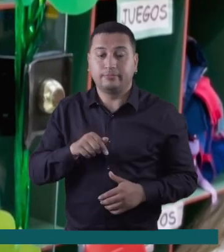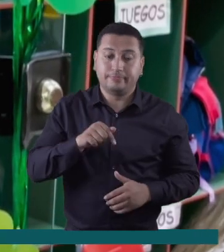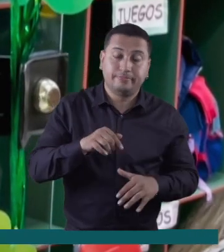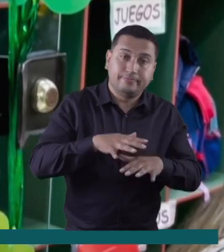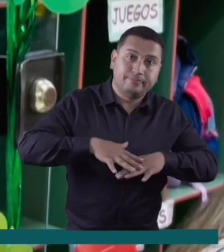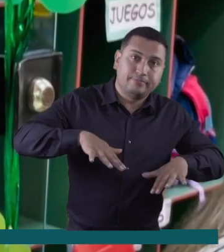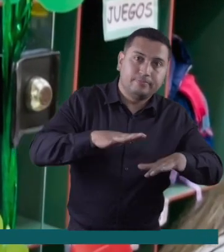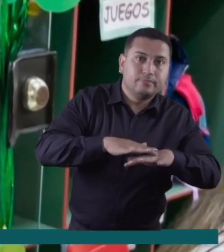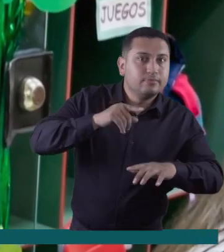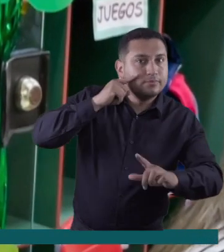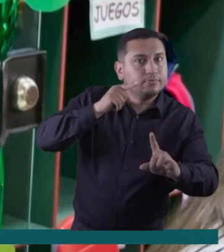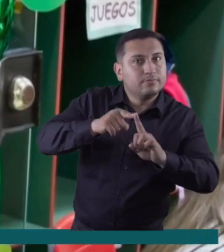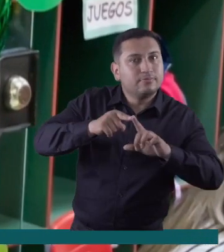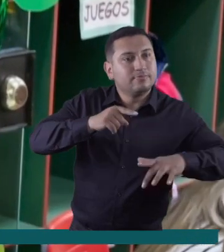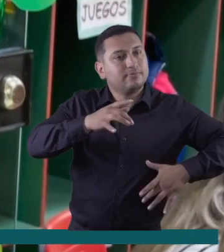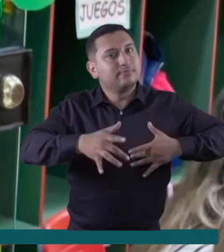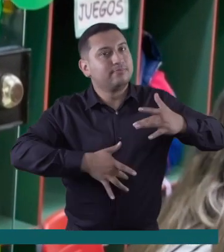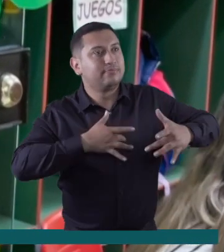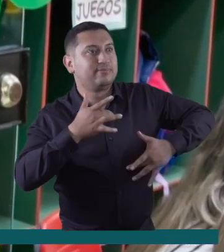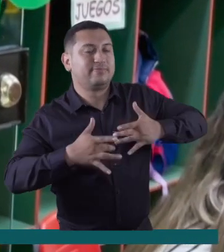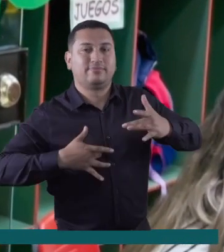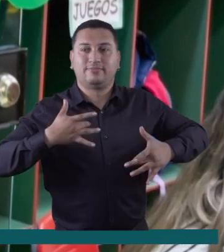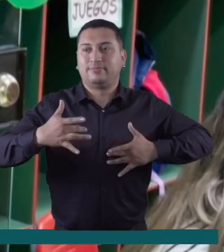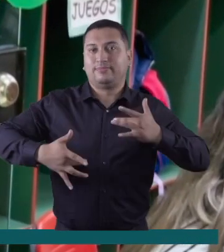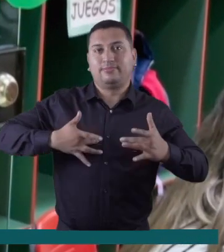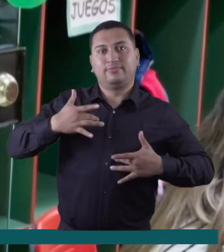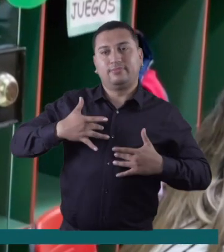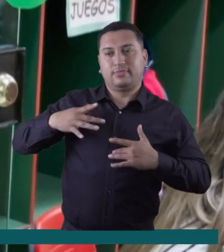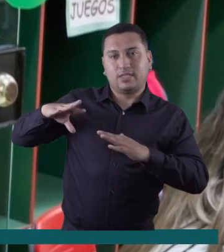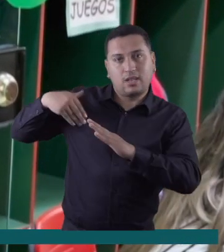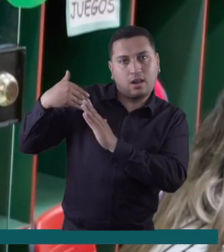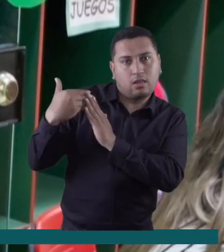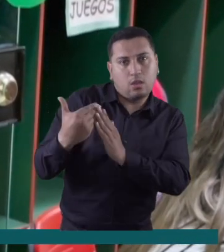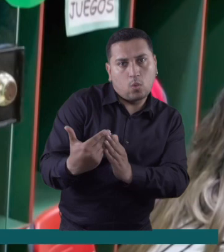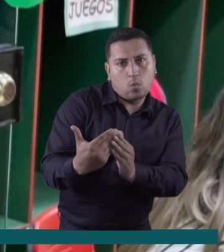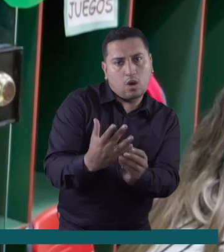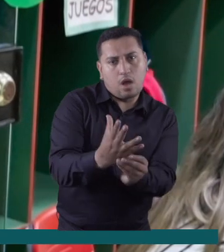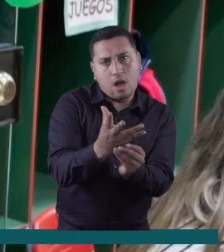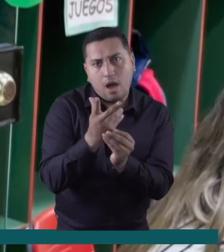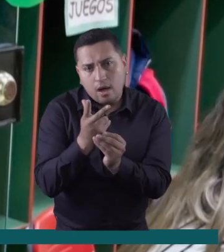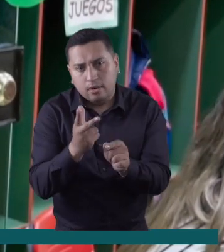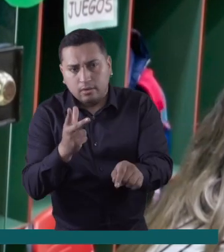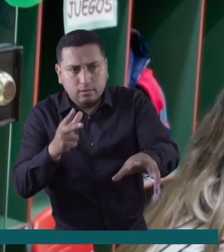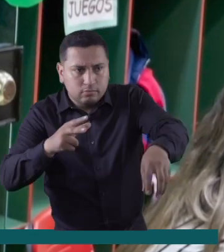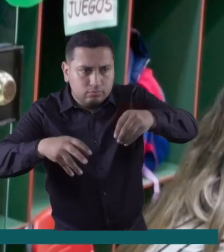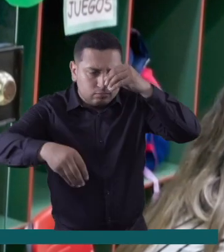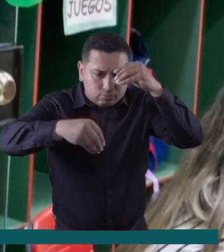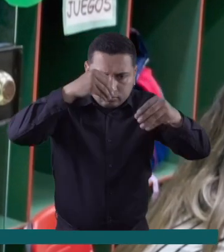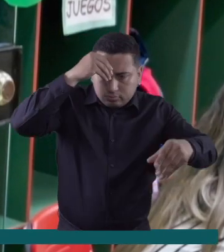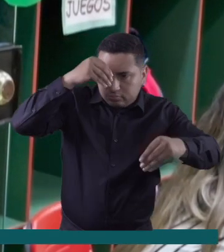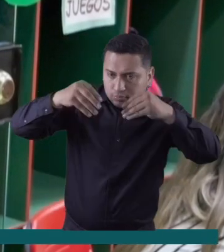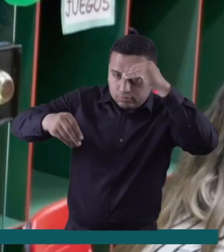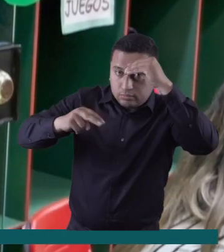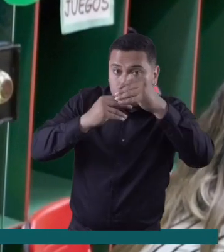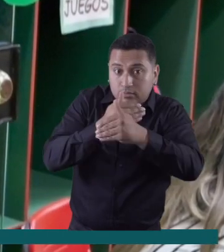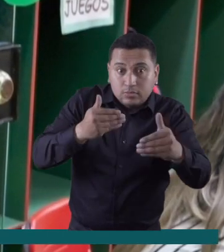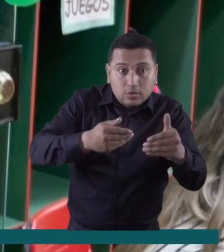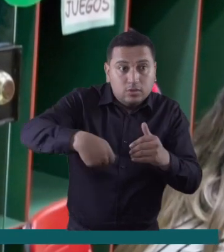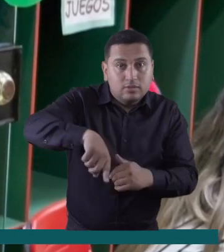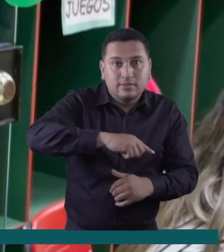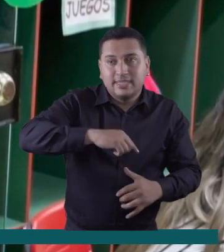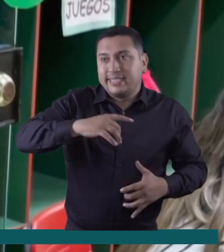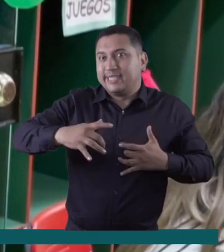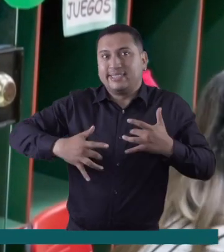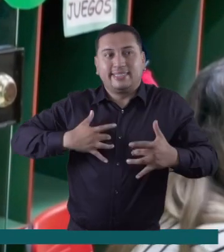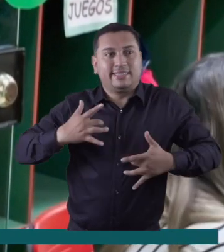recreativo, es un espacio que nos conecta con la literatura y el arte. Realmente los niños se disfrutan un montón